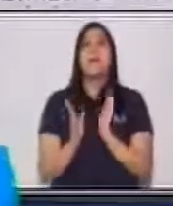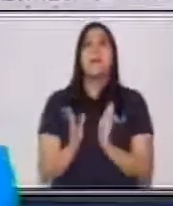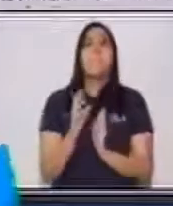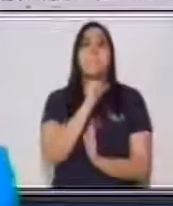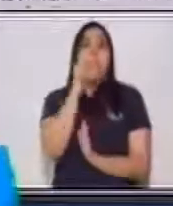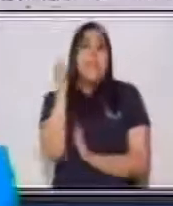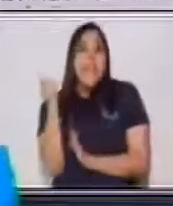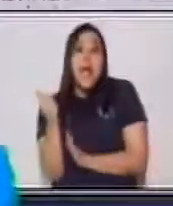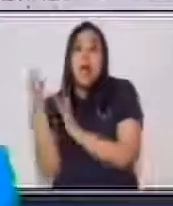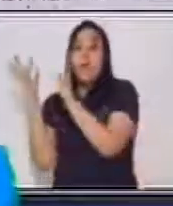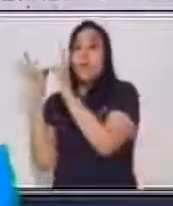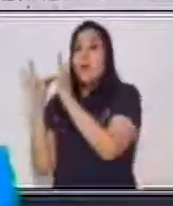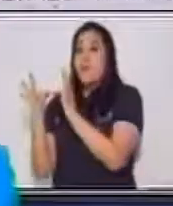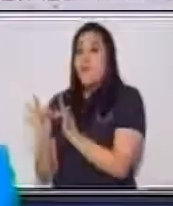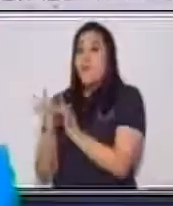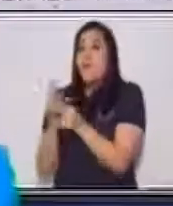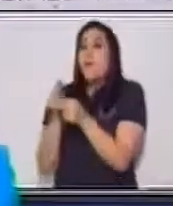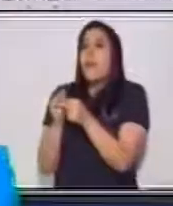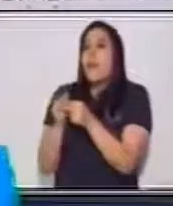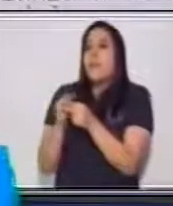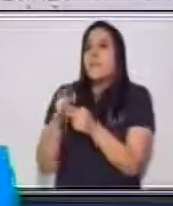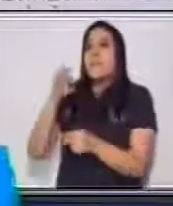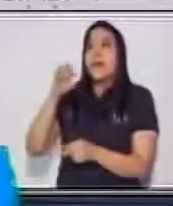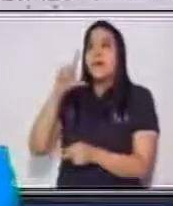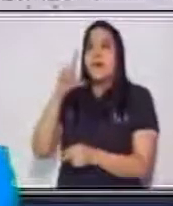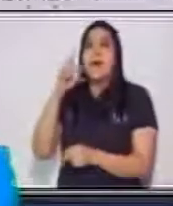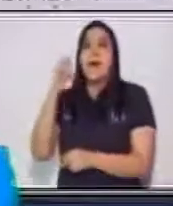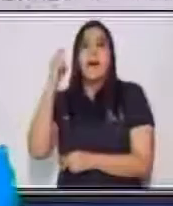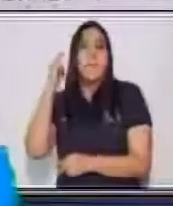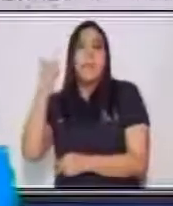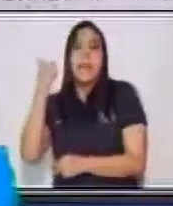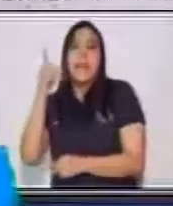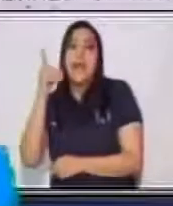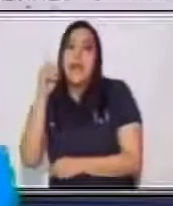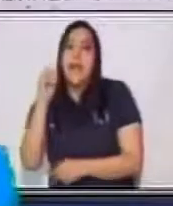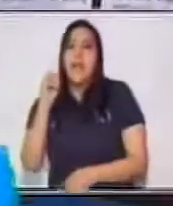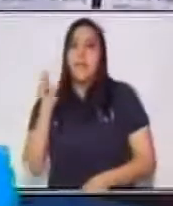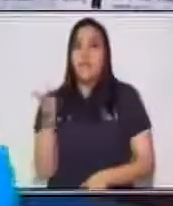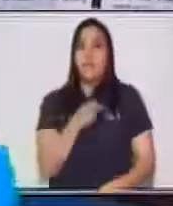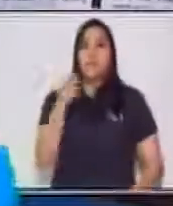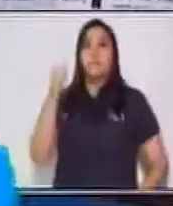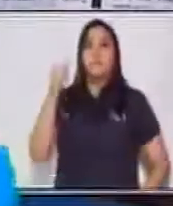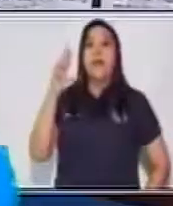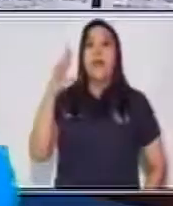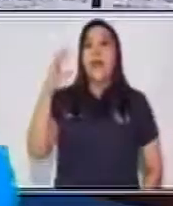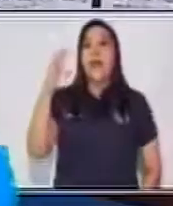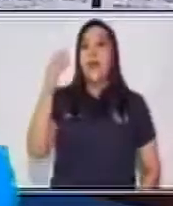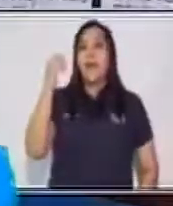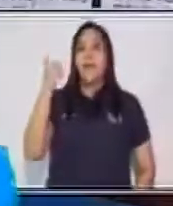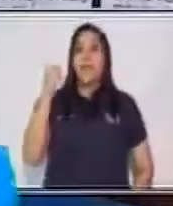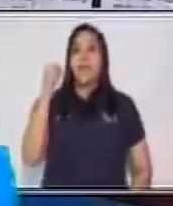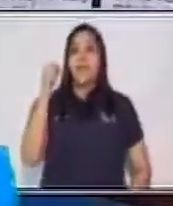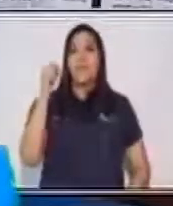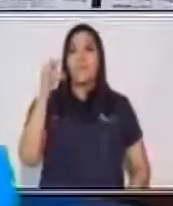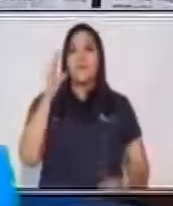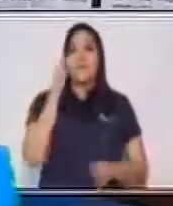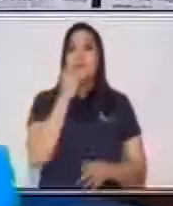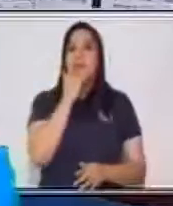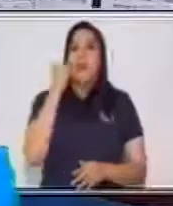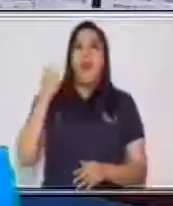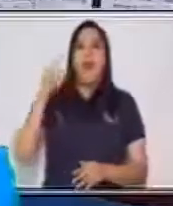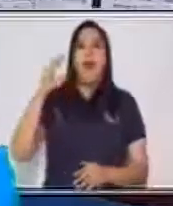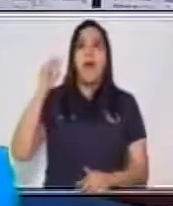forma es llamado plegado acordeón, que no vamos a envolverlo, sino que